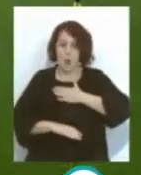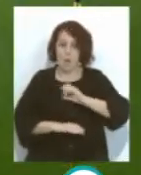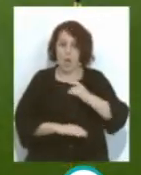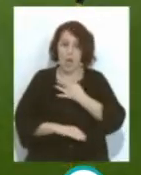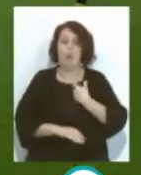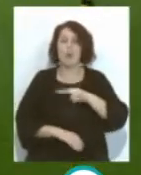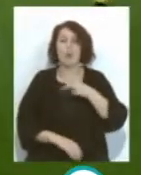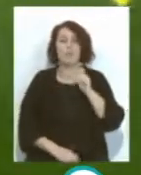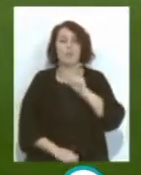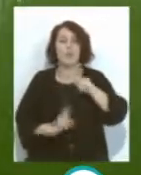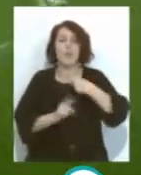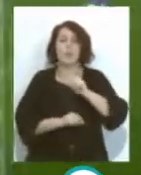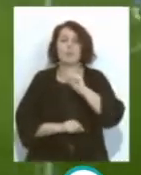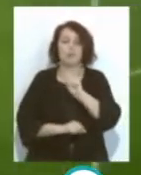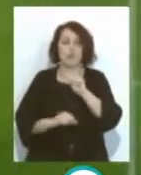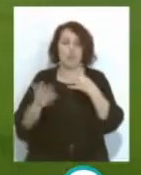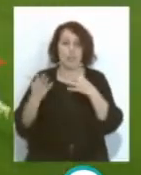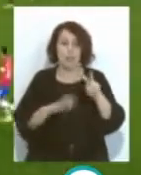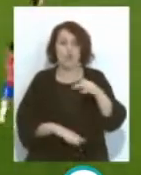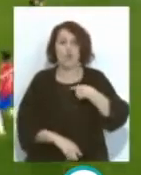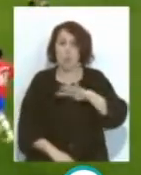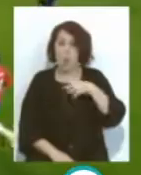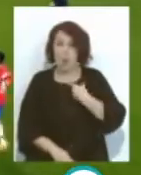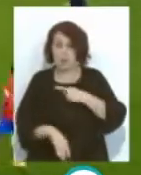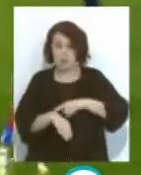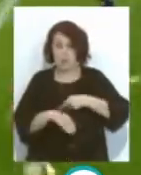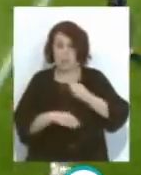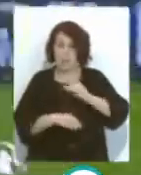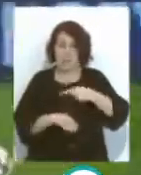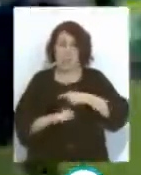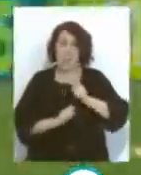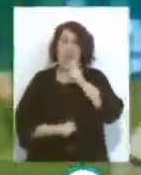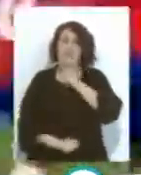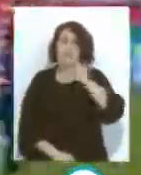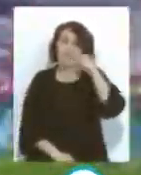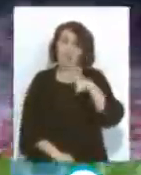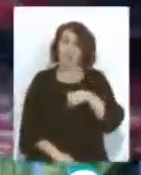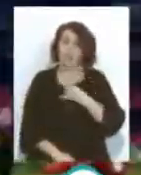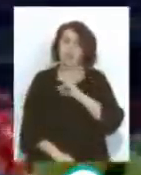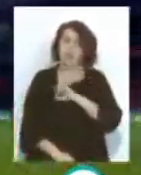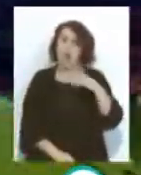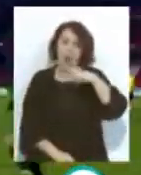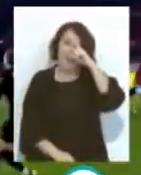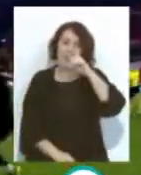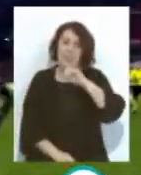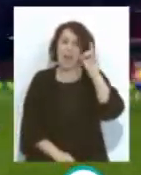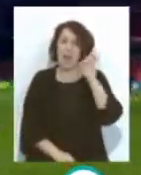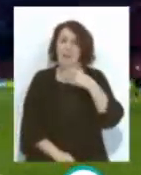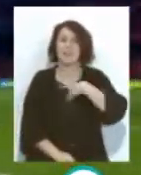En el minuto 92 Cuatro había dado El árbitro Marca ese gol De cabeza